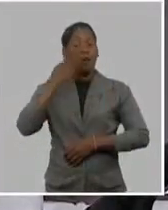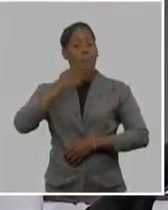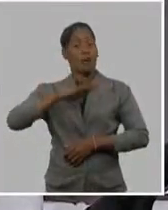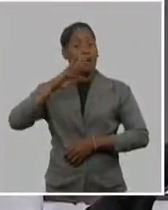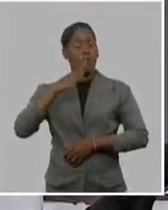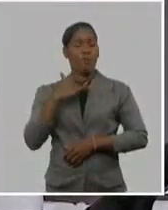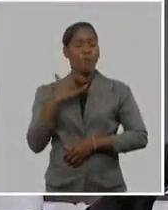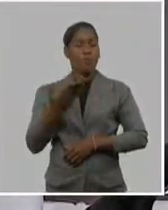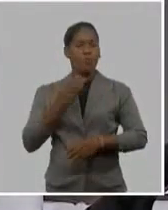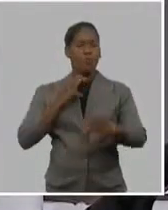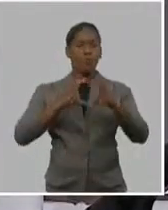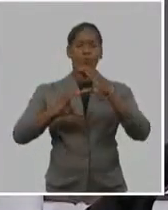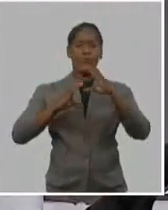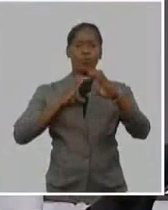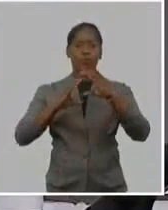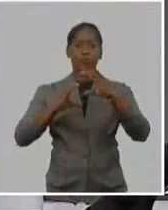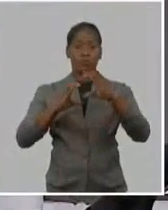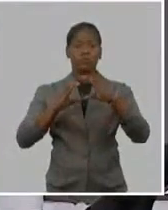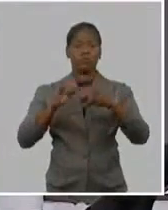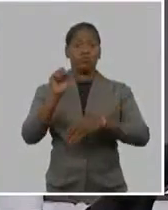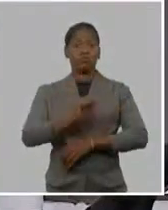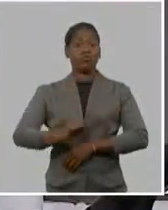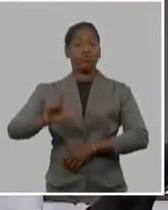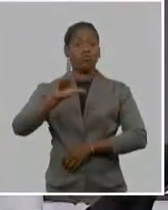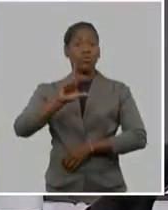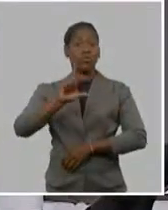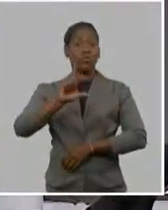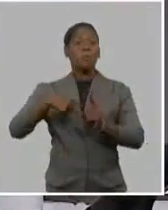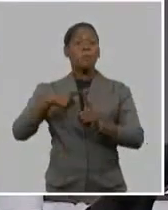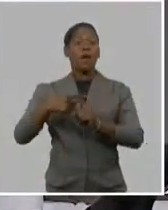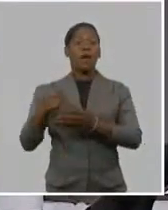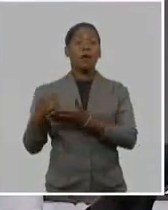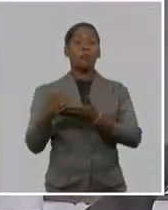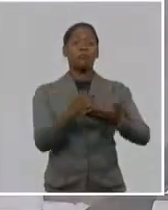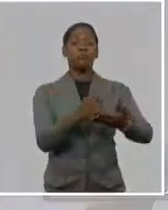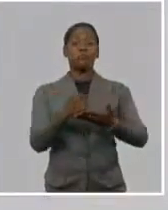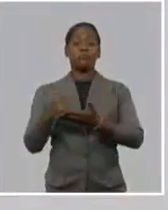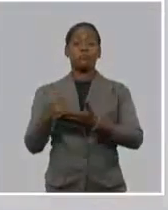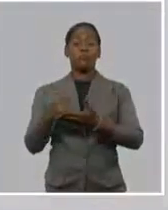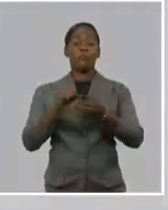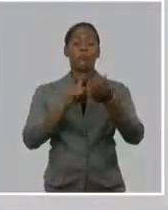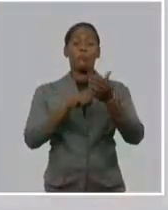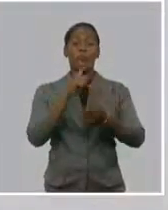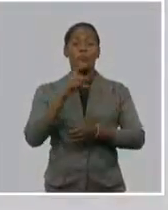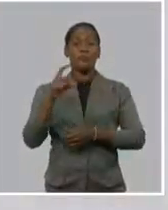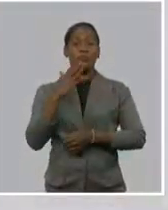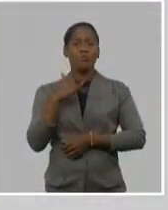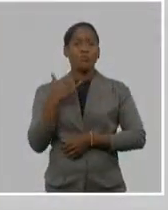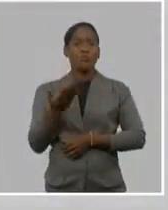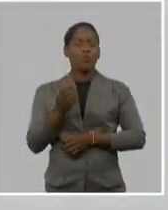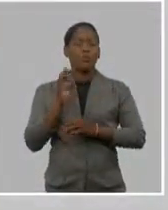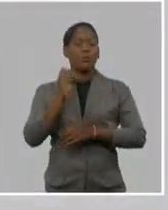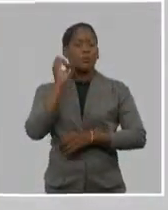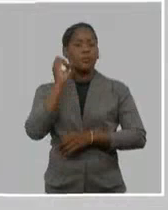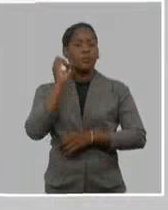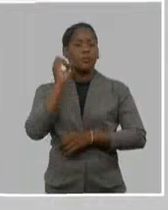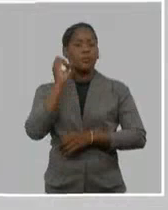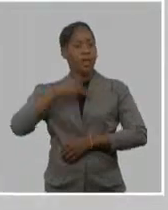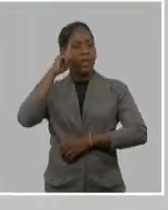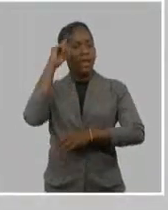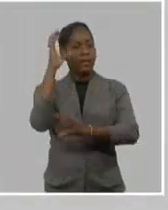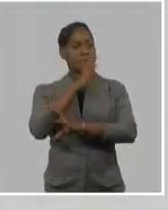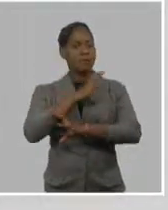de toda la sociedad y también del partido, la informatización y la ciencia y la innovación como bien